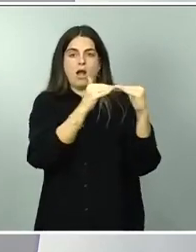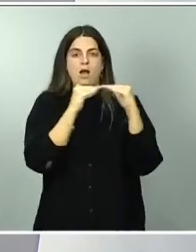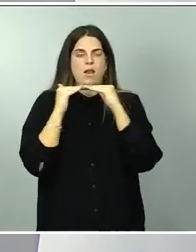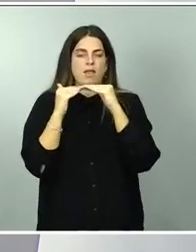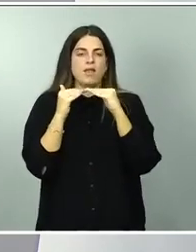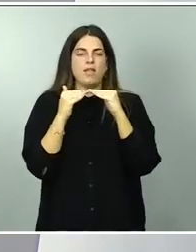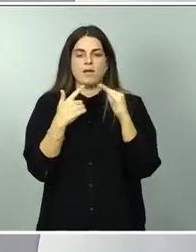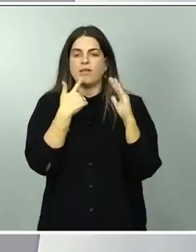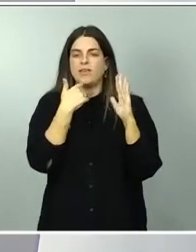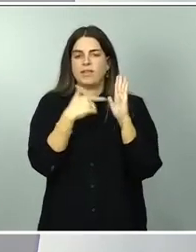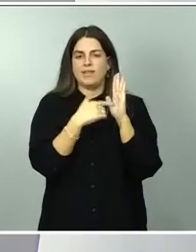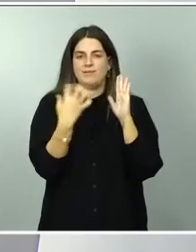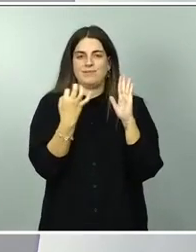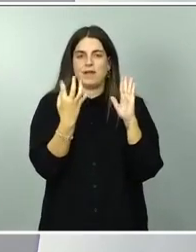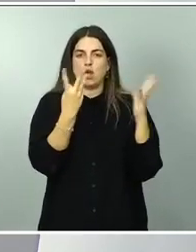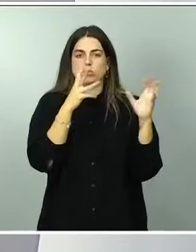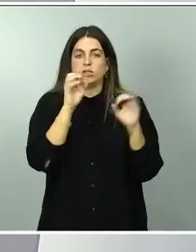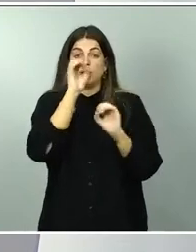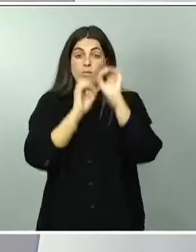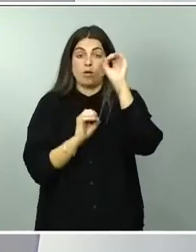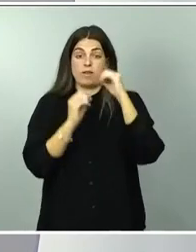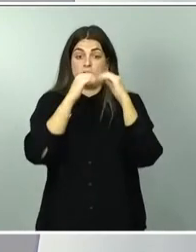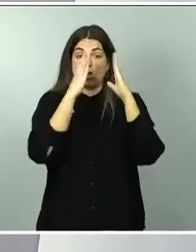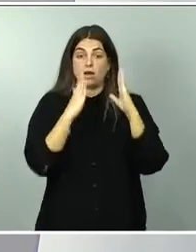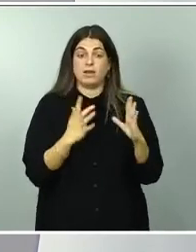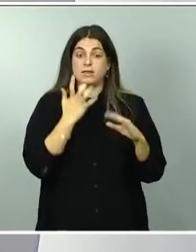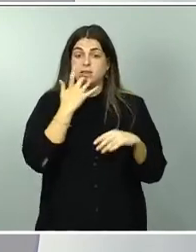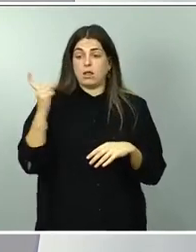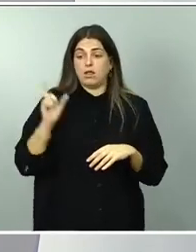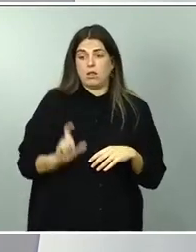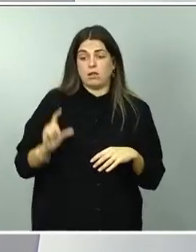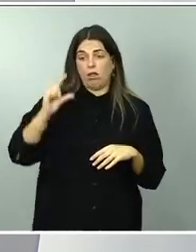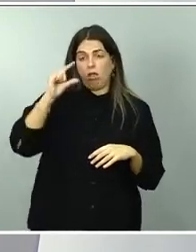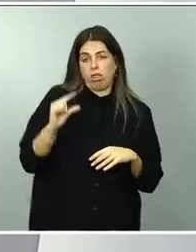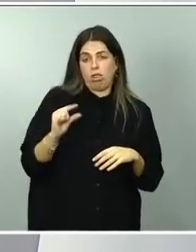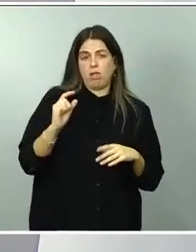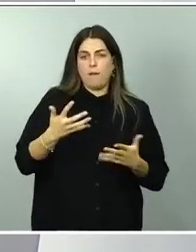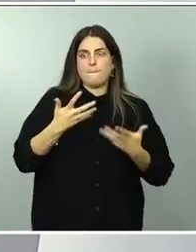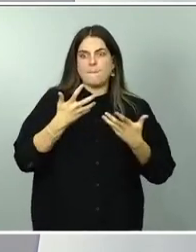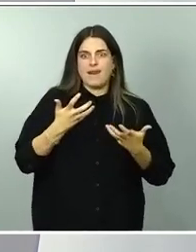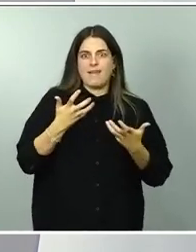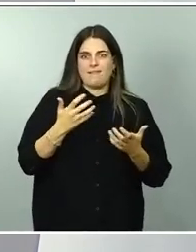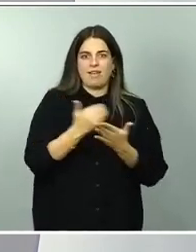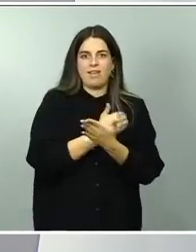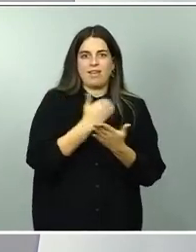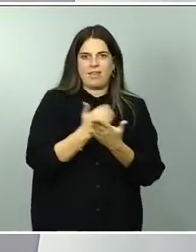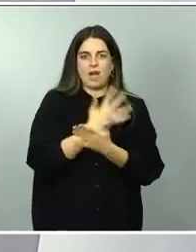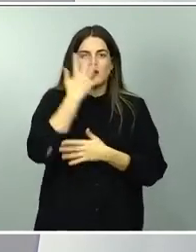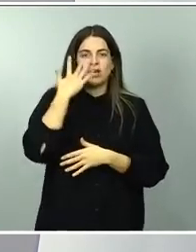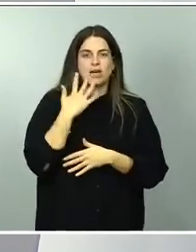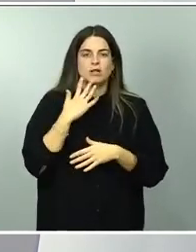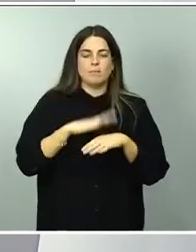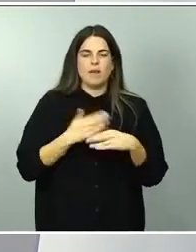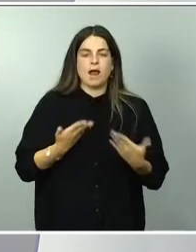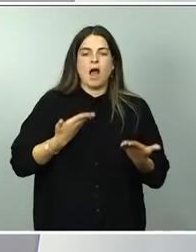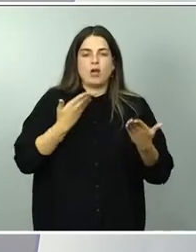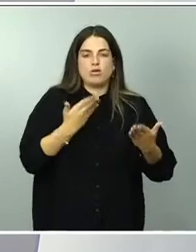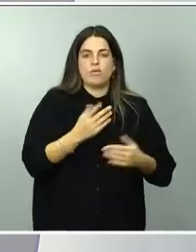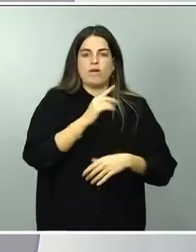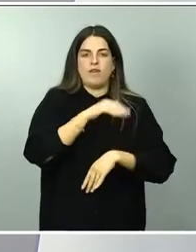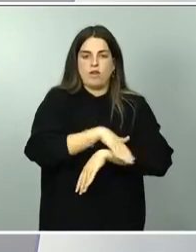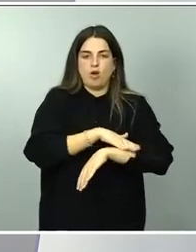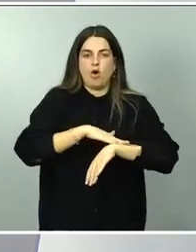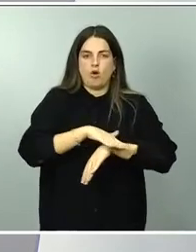el 80% de los hogares con menor renta fueron beneficiarios netos de las ayudas del Gobierno durante